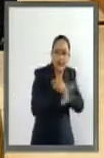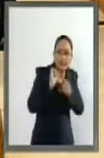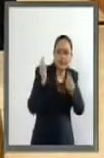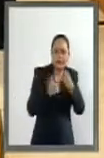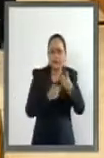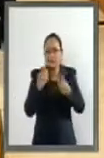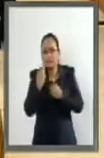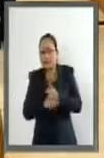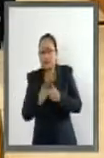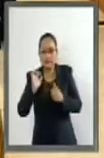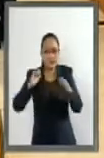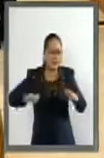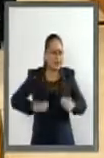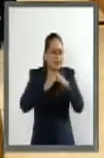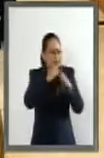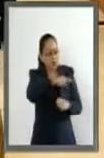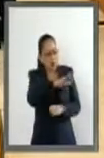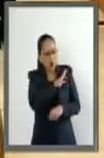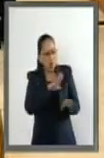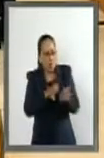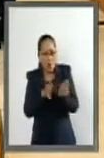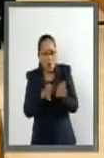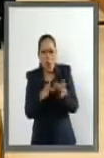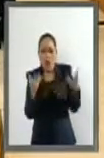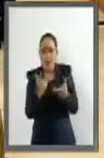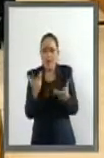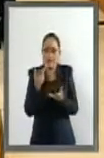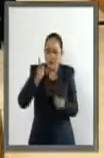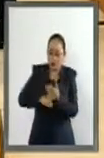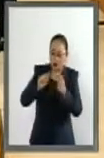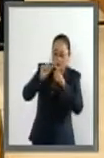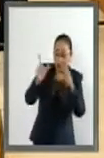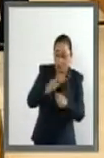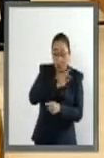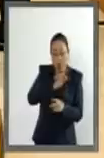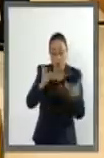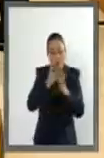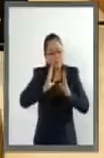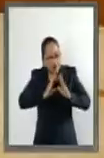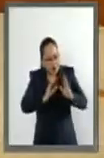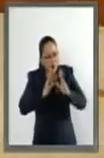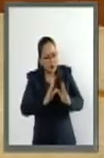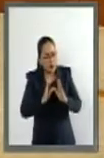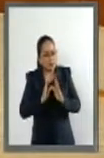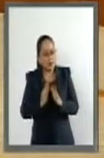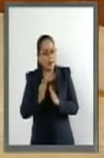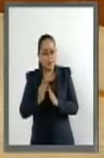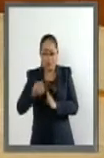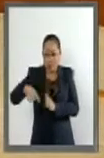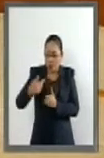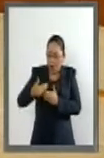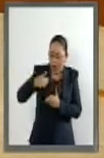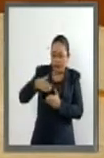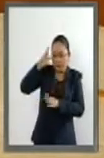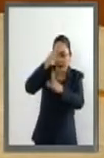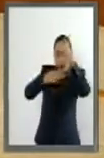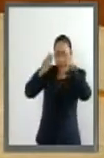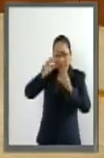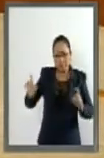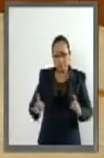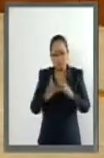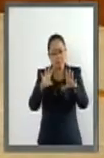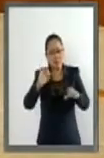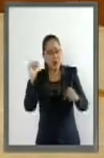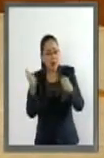difusión de información en materia de simulacros en el país, con el objeto de estar mejor preparados ante tales